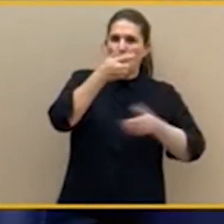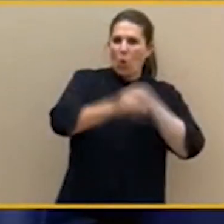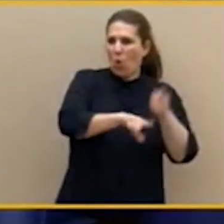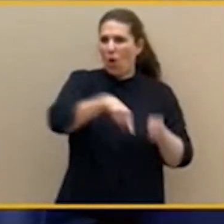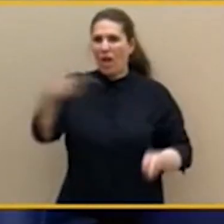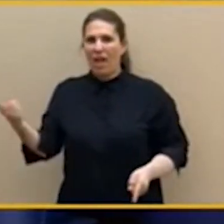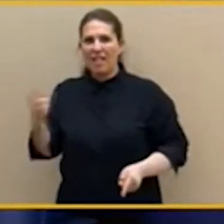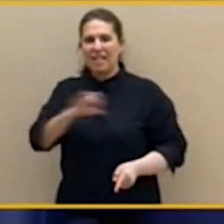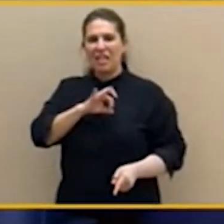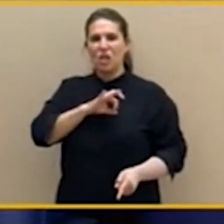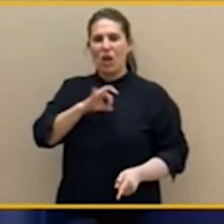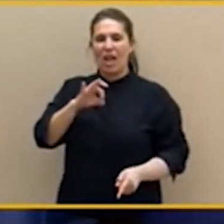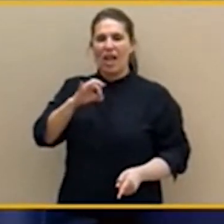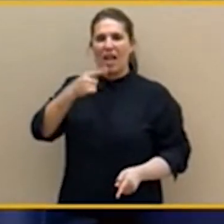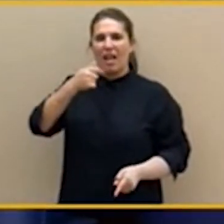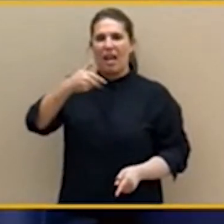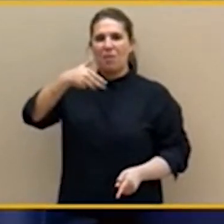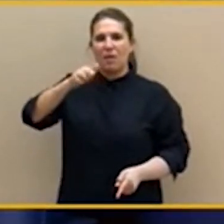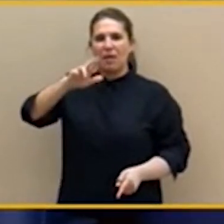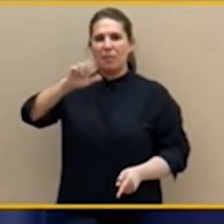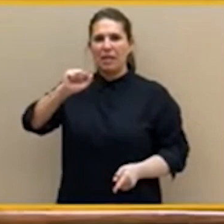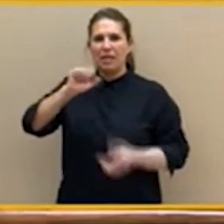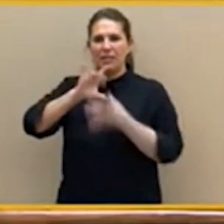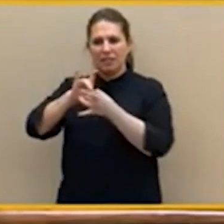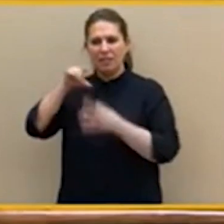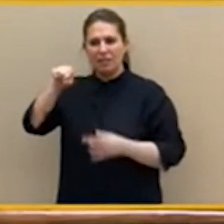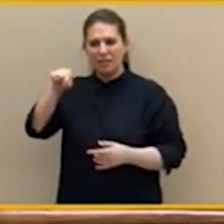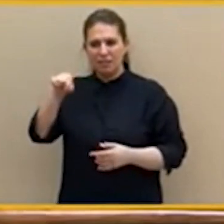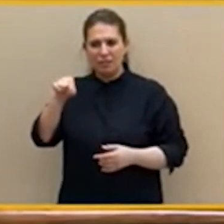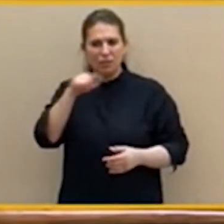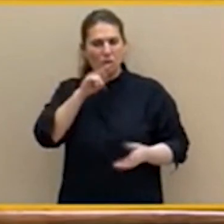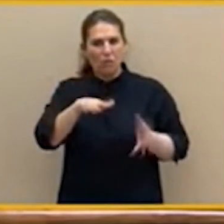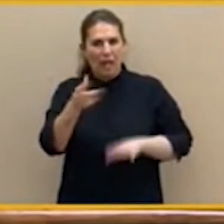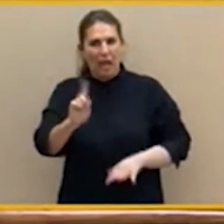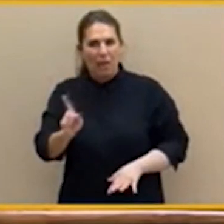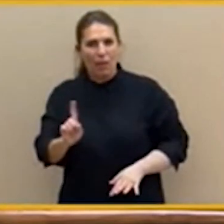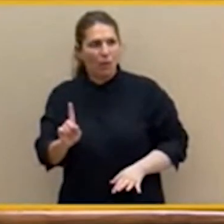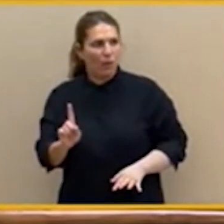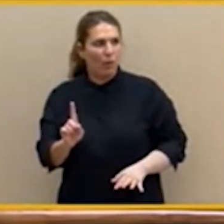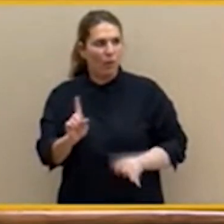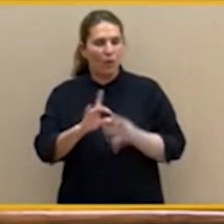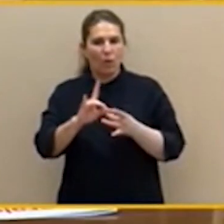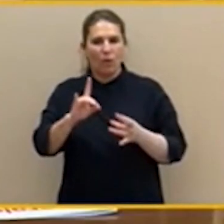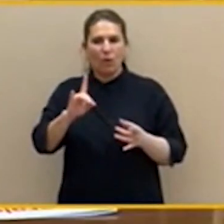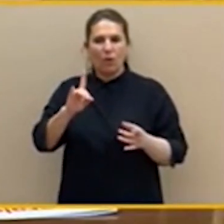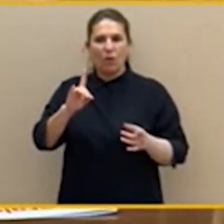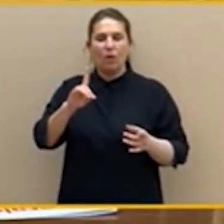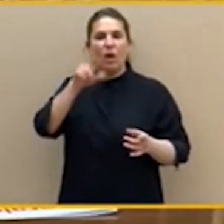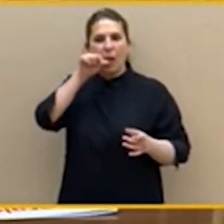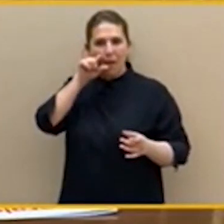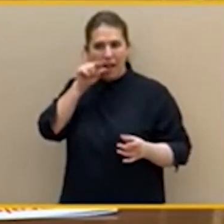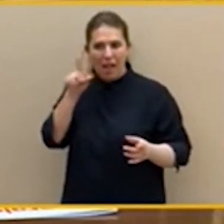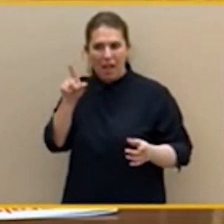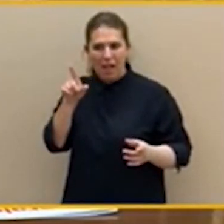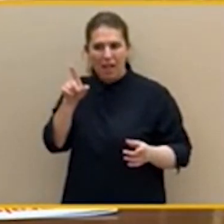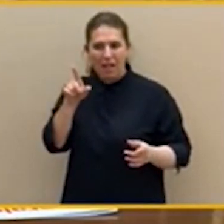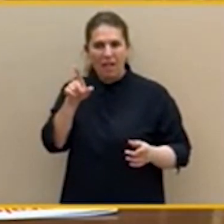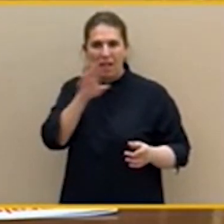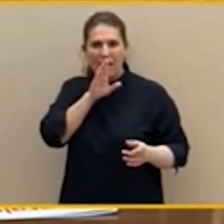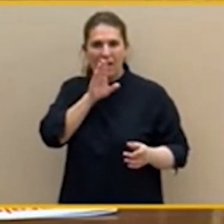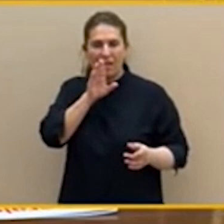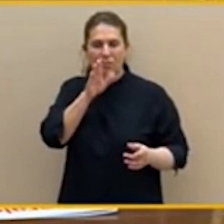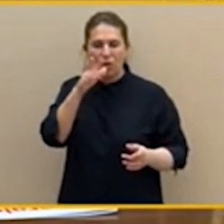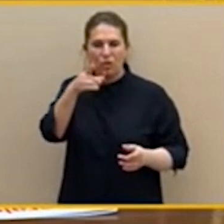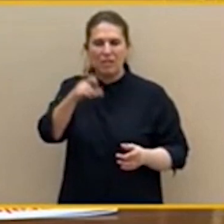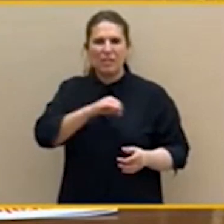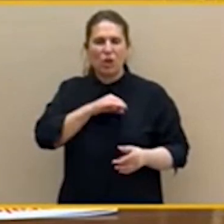picado, ¿no? Porque, señora ministra, qué suavidad, qué terciopelo con